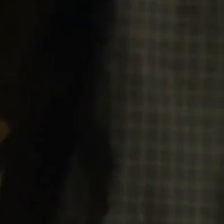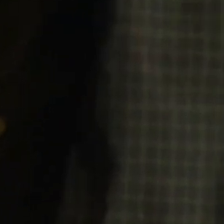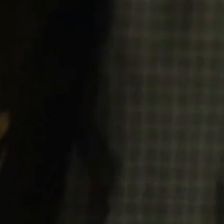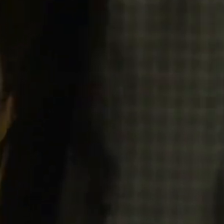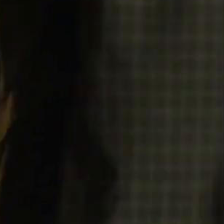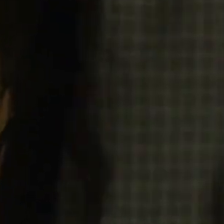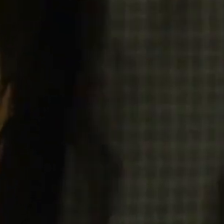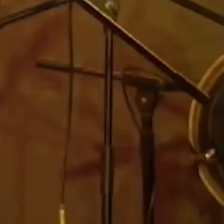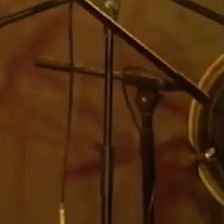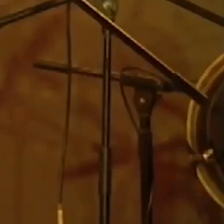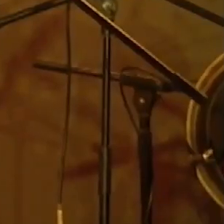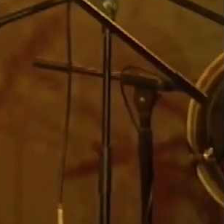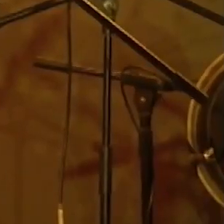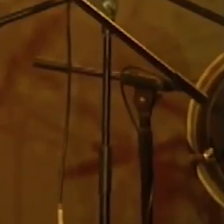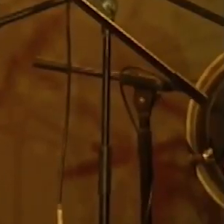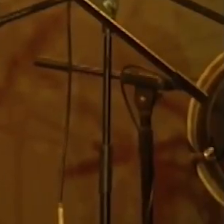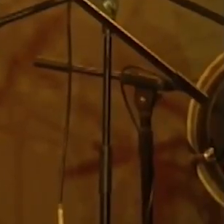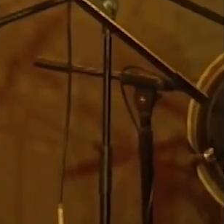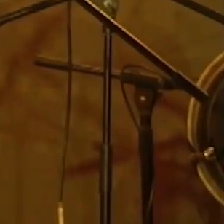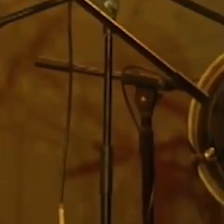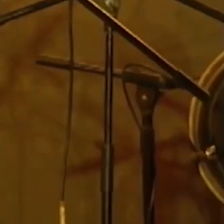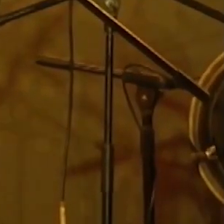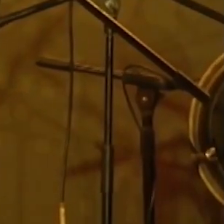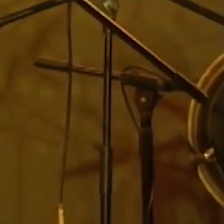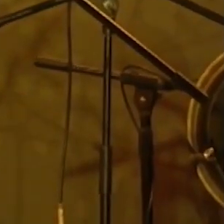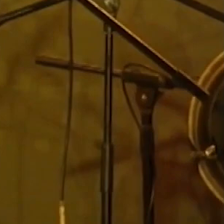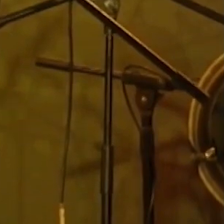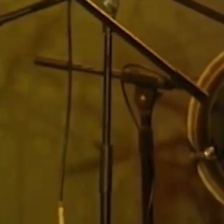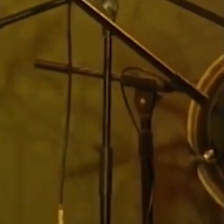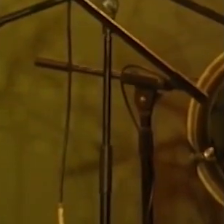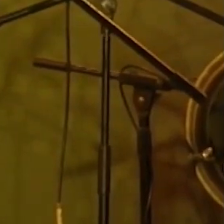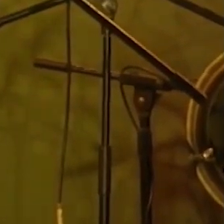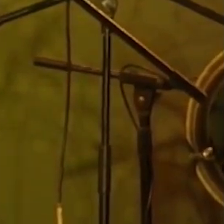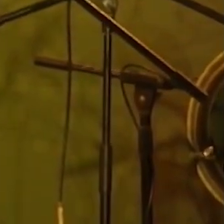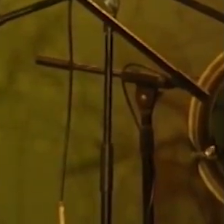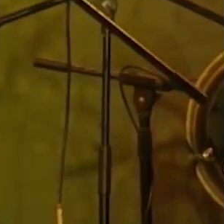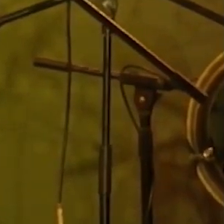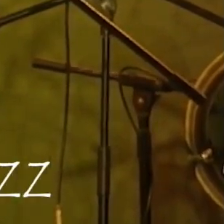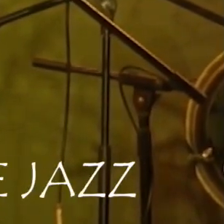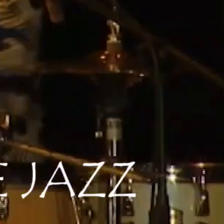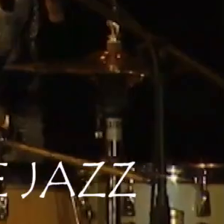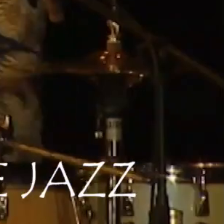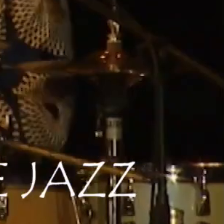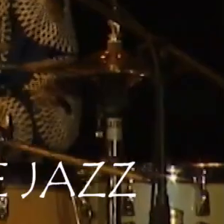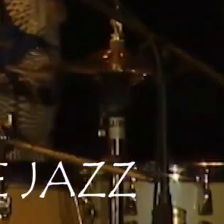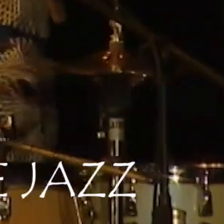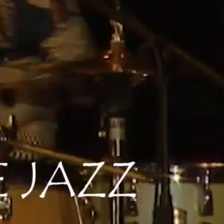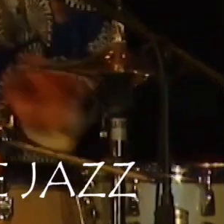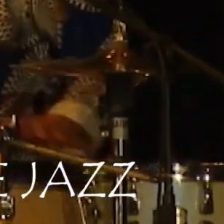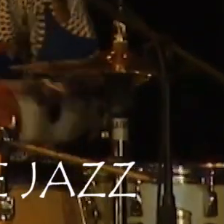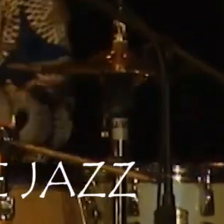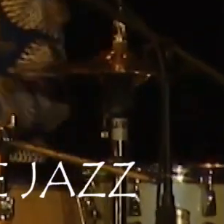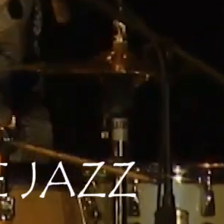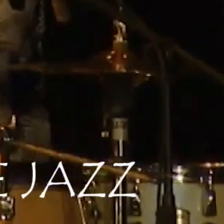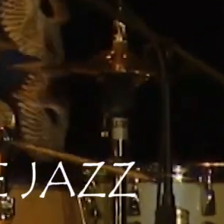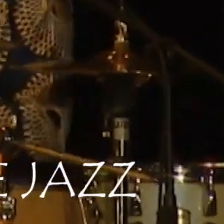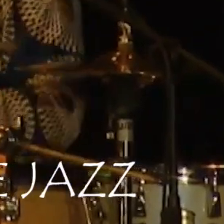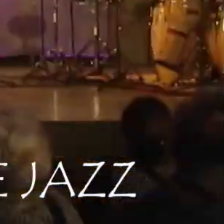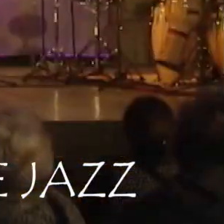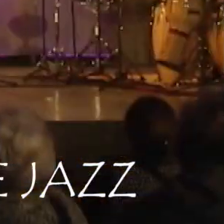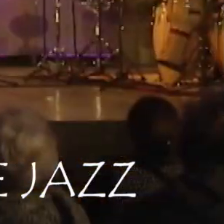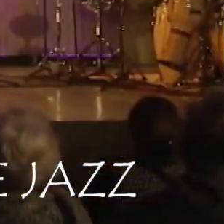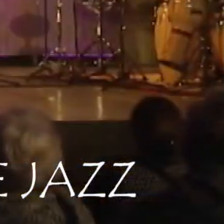esta semana en el Festival Cervantino disfrute del dúo cubano-argentino